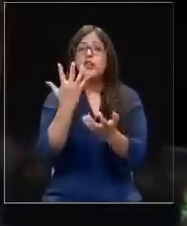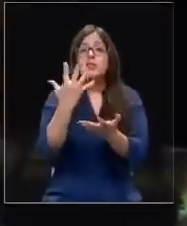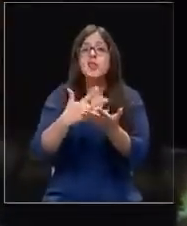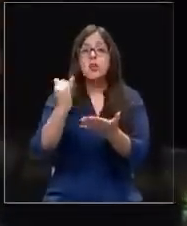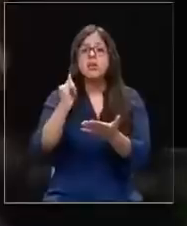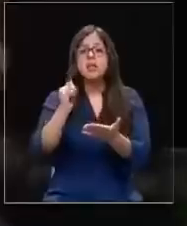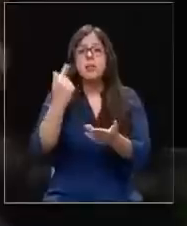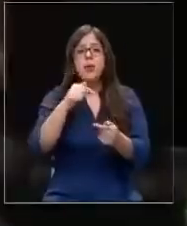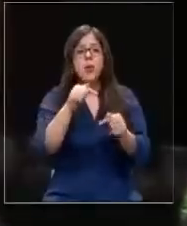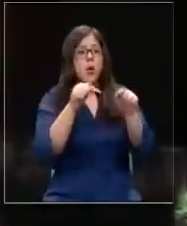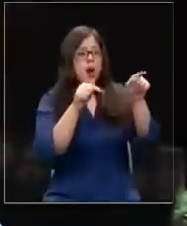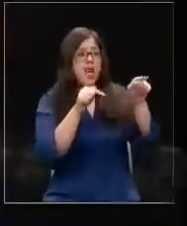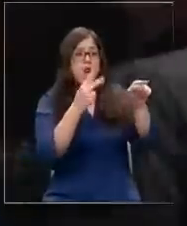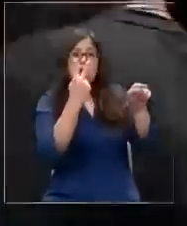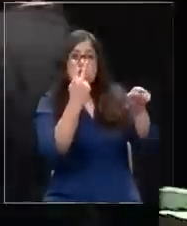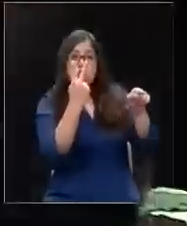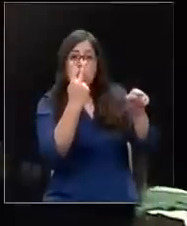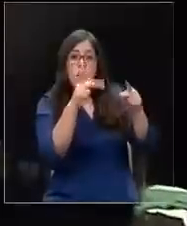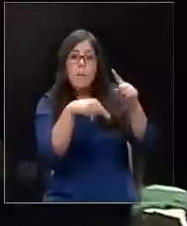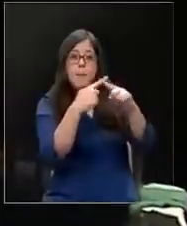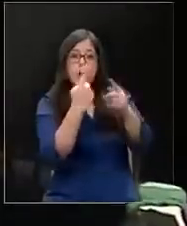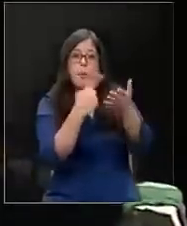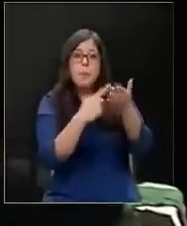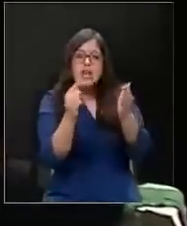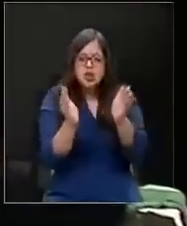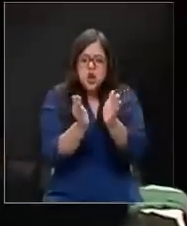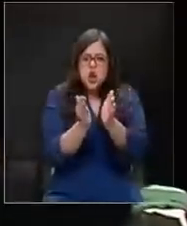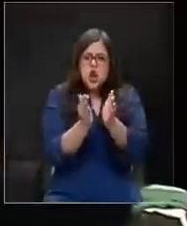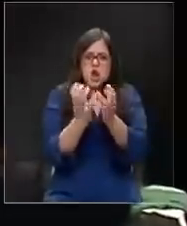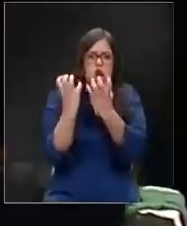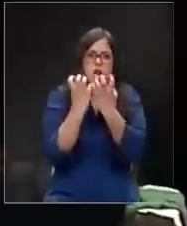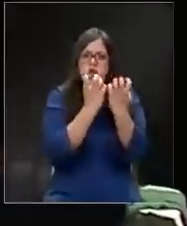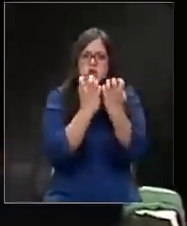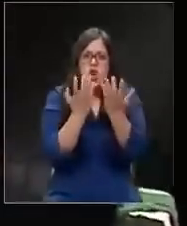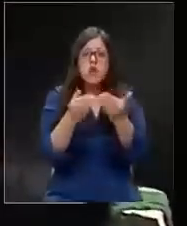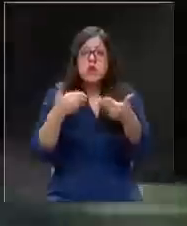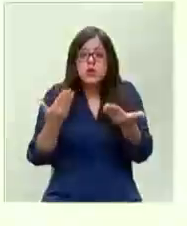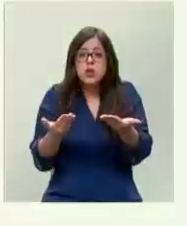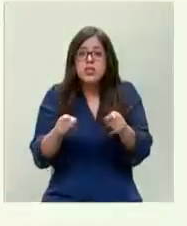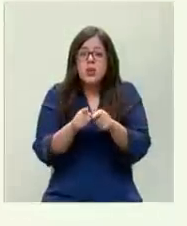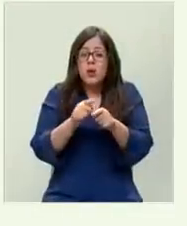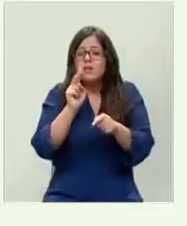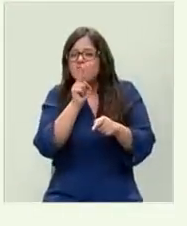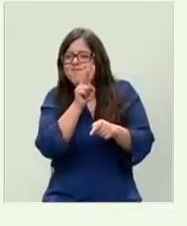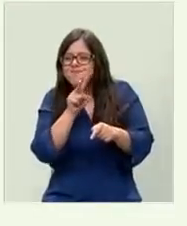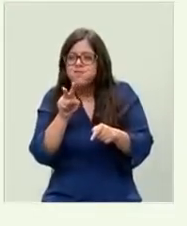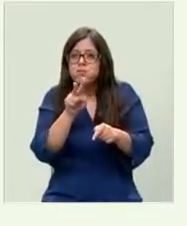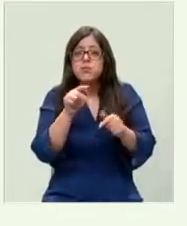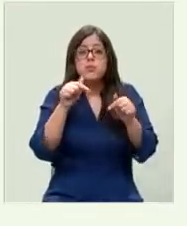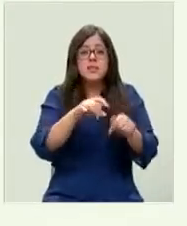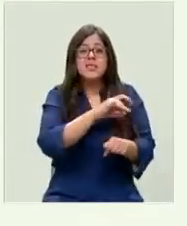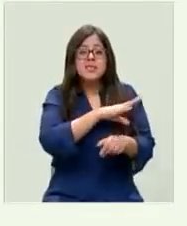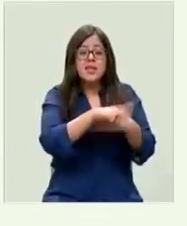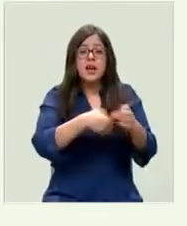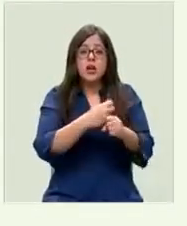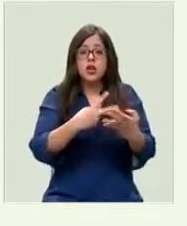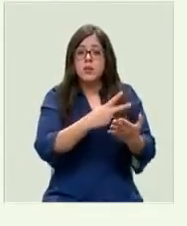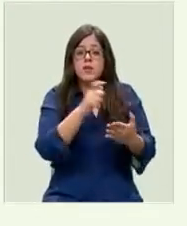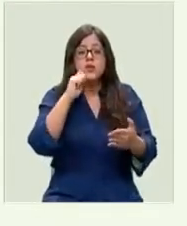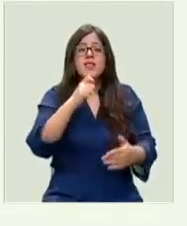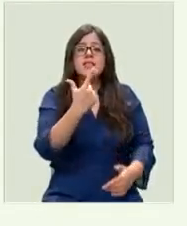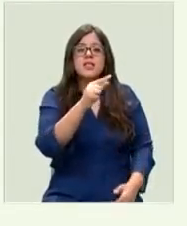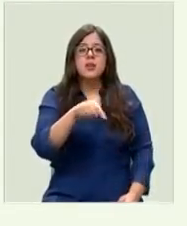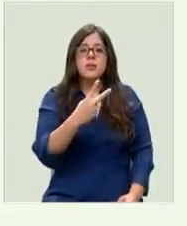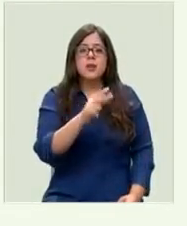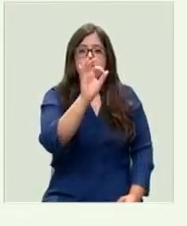más acá, hay un puesto que está a 2 mil, unos chorros más chiquitos. Entonces, uno regatea un poco. En Chile, cerramos el 2021 con un 7